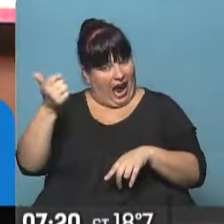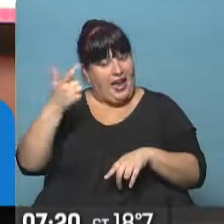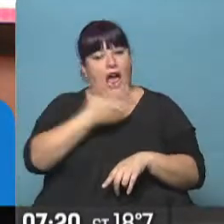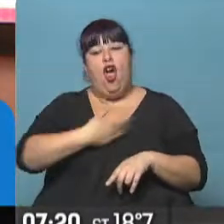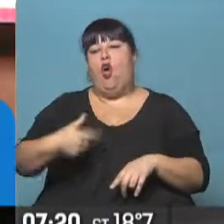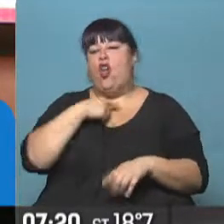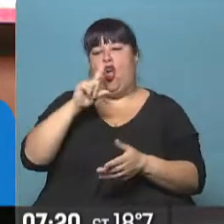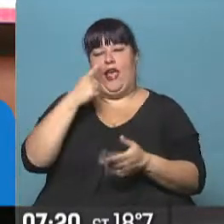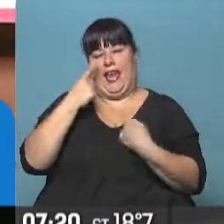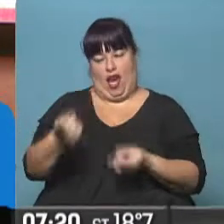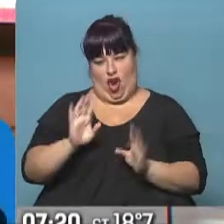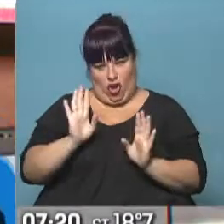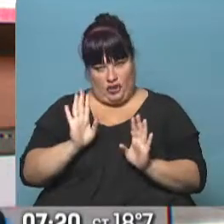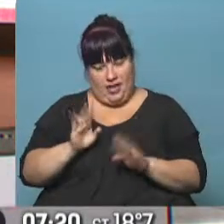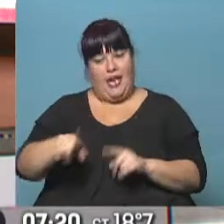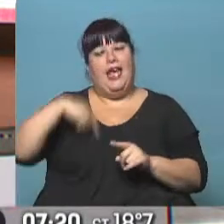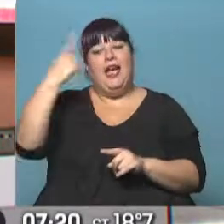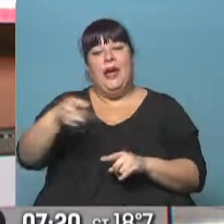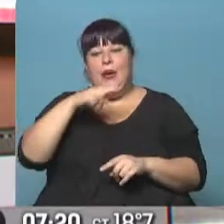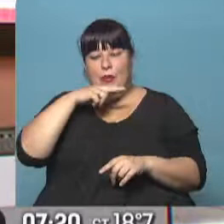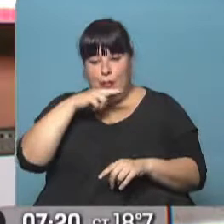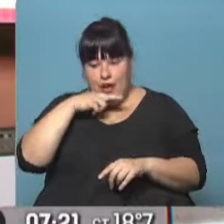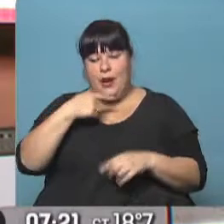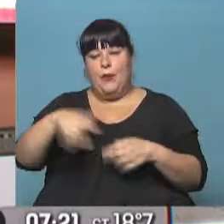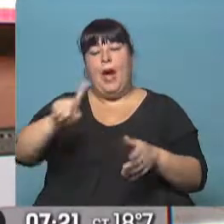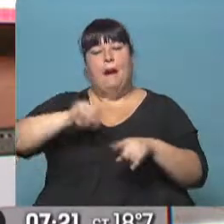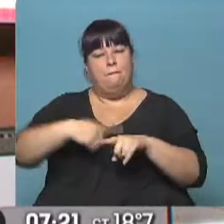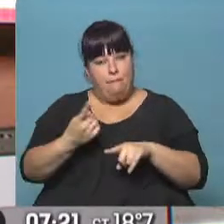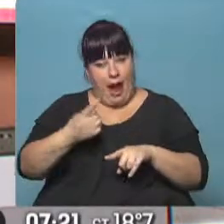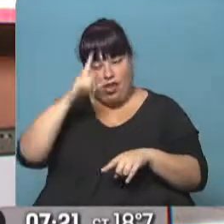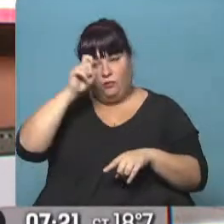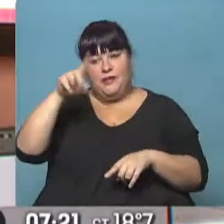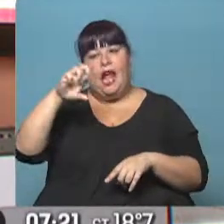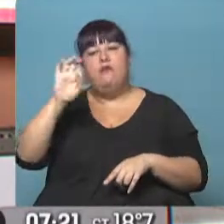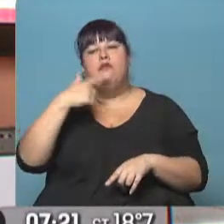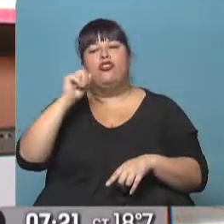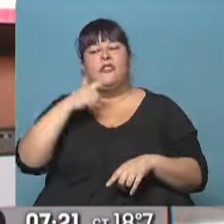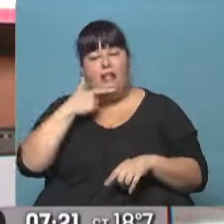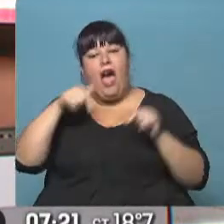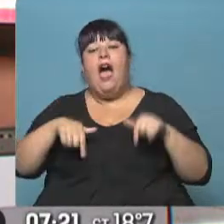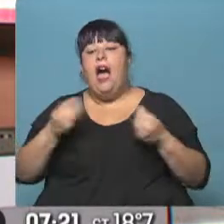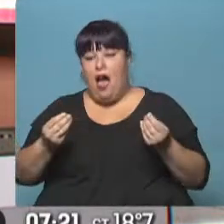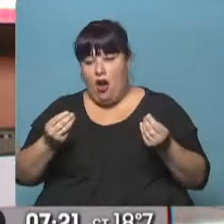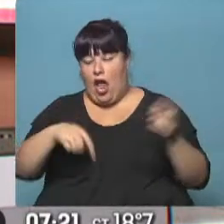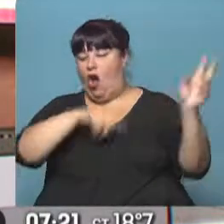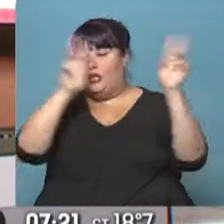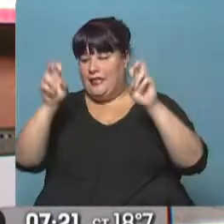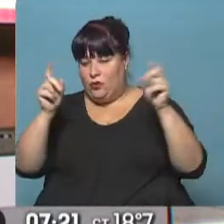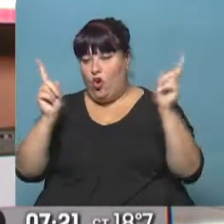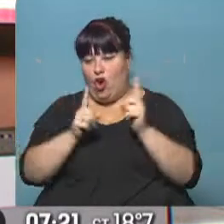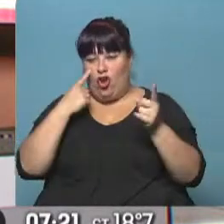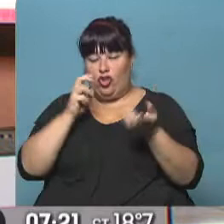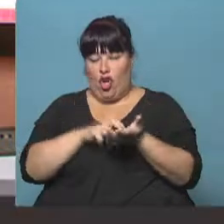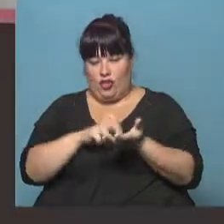las autoridades no quieren reconocer. El próximo viernes habrá un paro en el Hospital Posadas. Y ahora, más títulos en esta